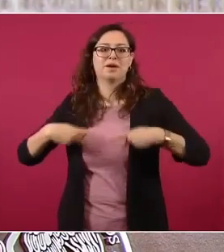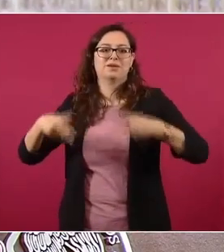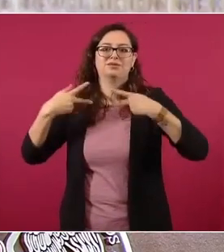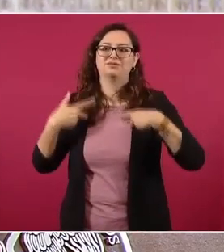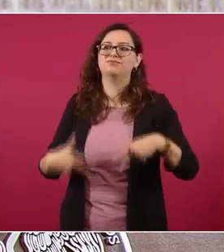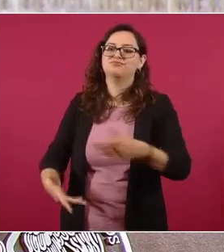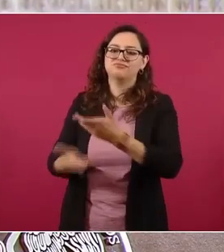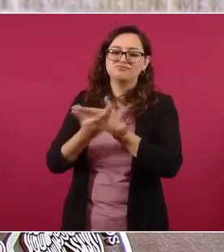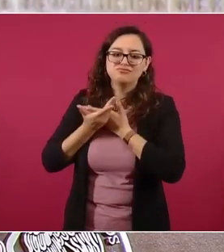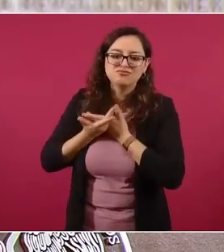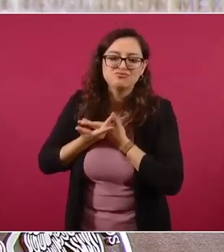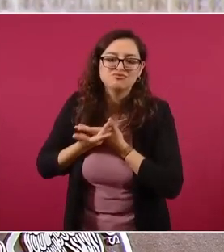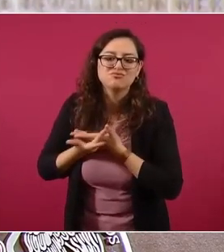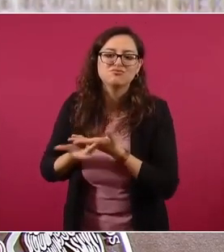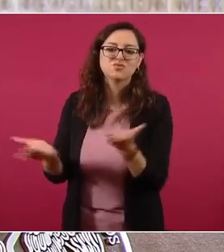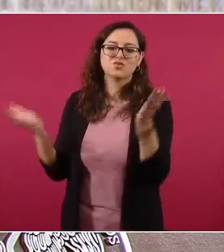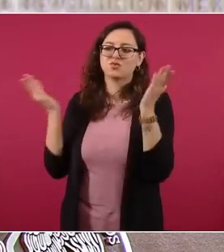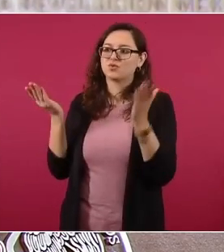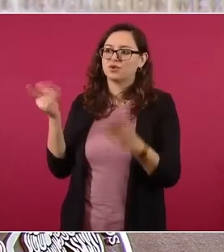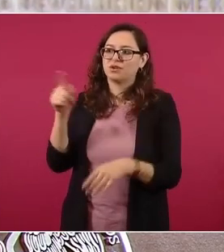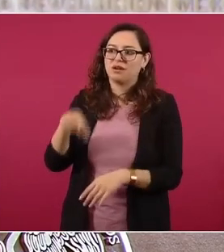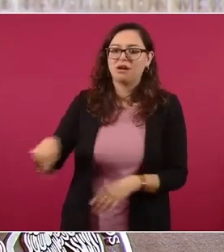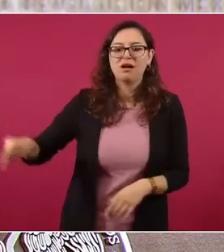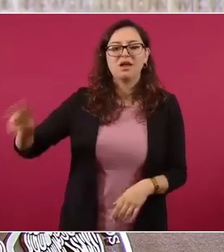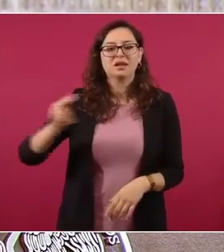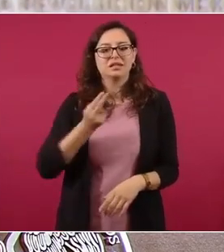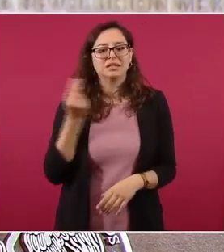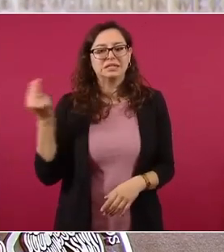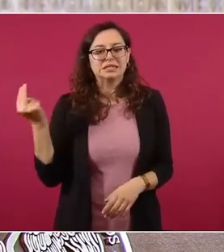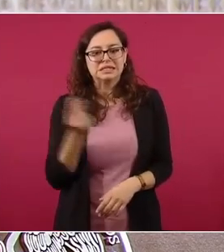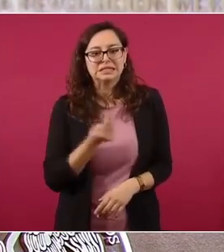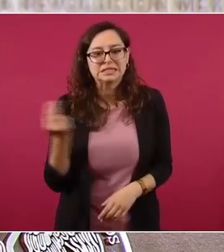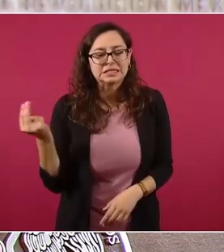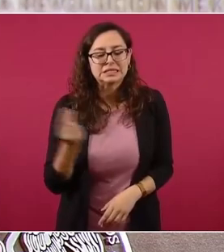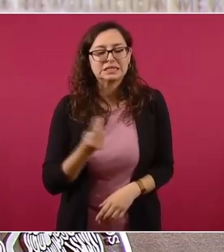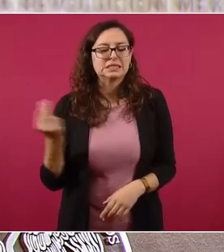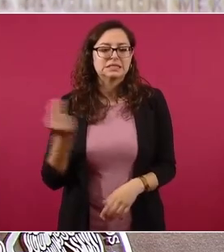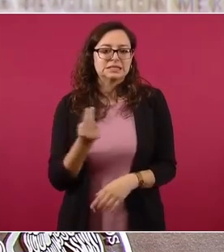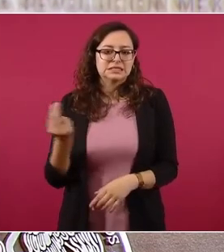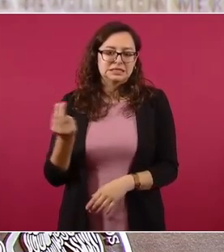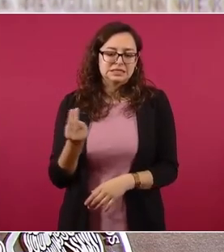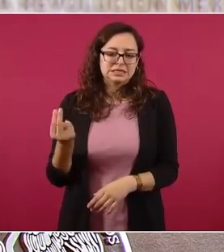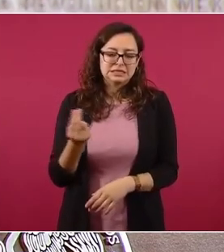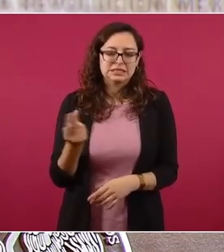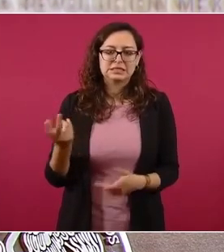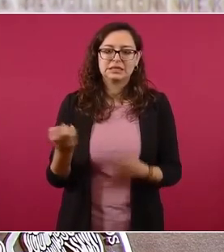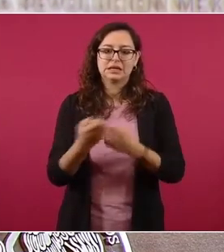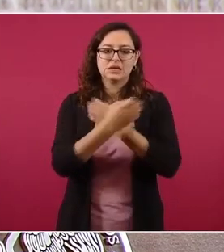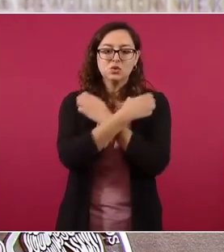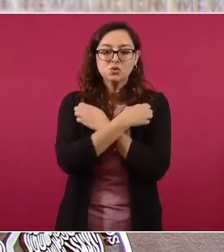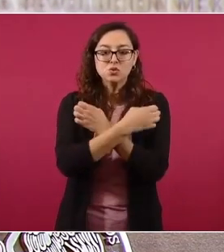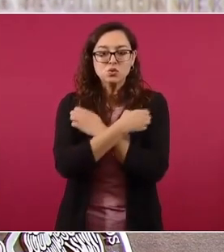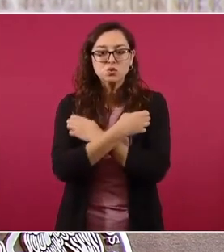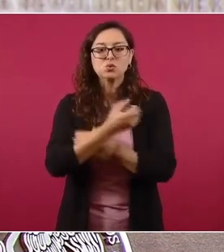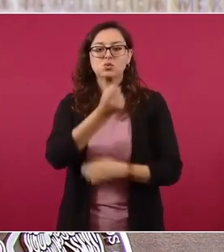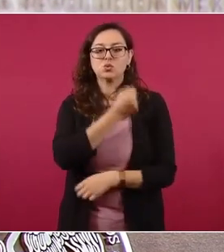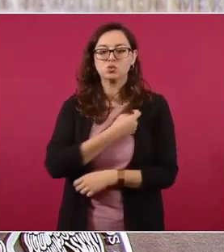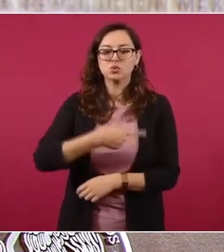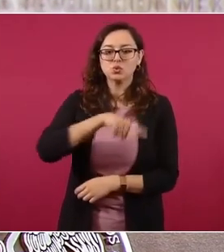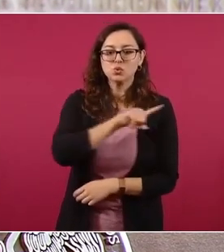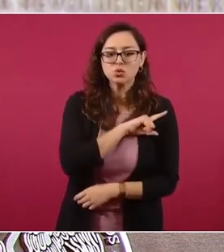más urgentes, apremiantes, para educación, para salud,